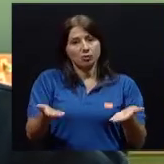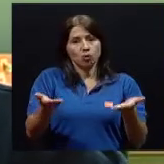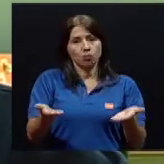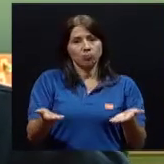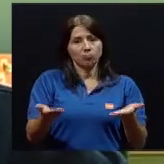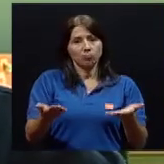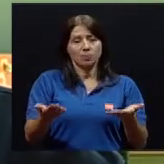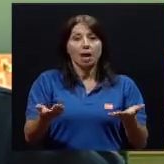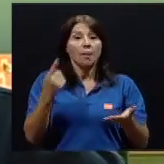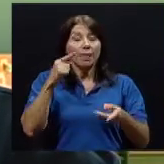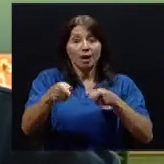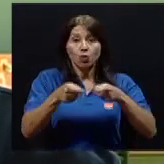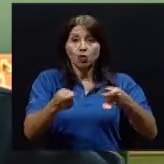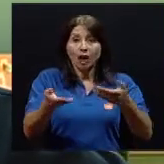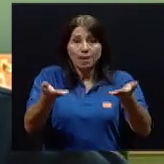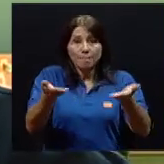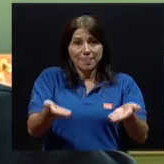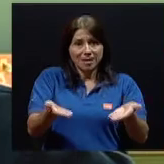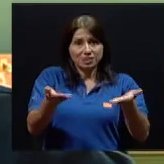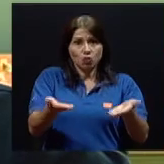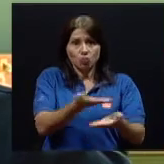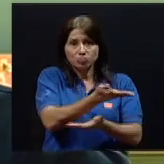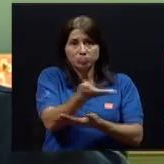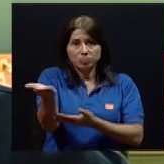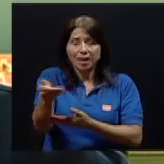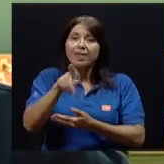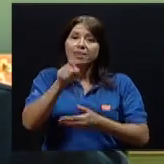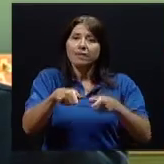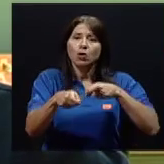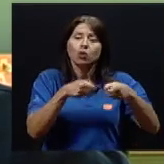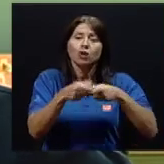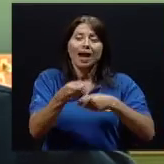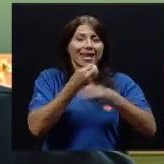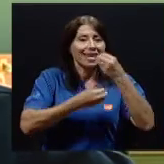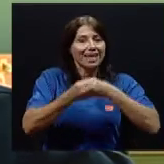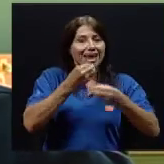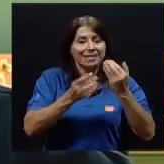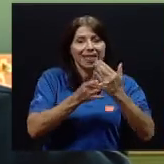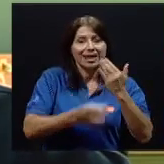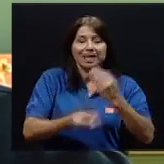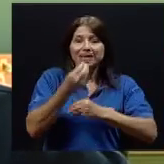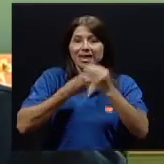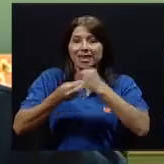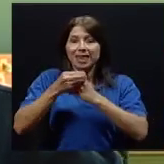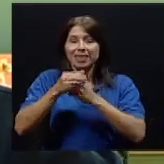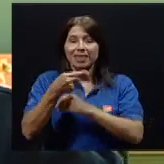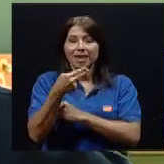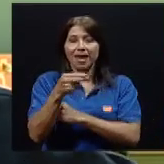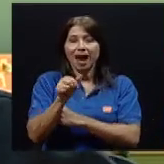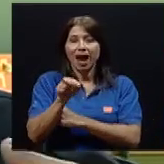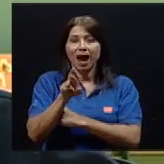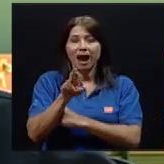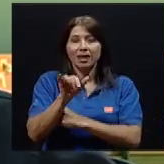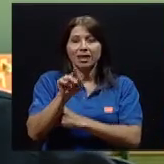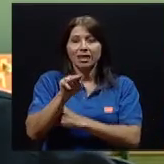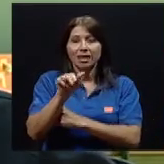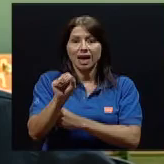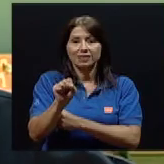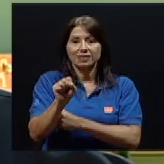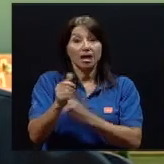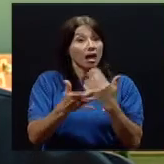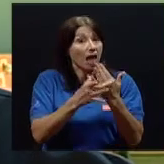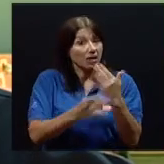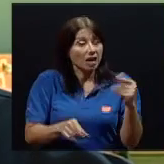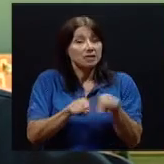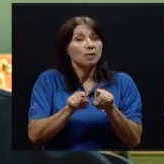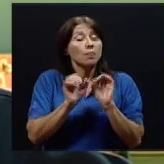nuestra población, deberíamos de controlar entonces, tanto la ingesta de harinas como de grasas, y las grasas también por su riesgo de disfunción cardíaca,